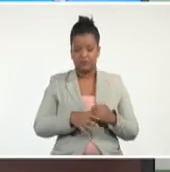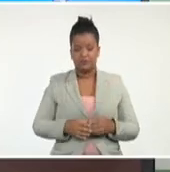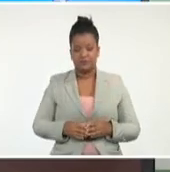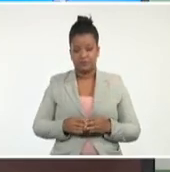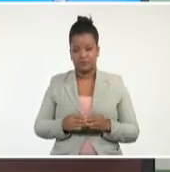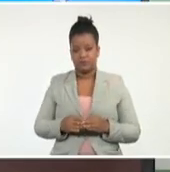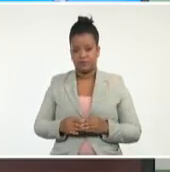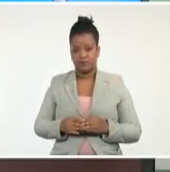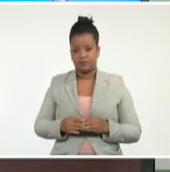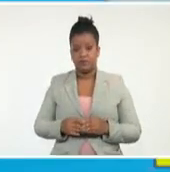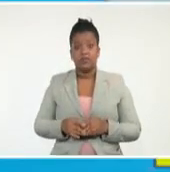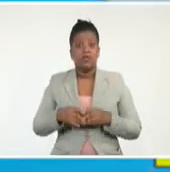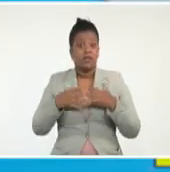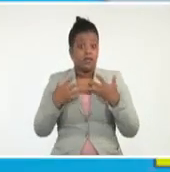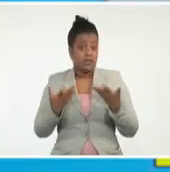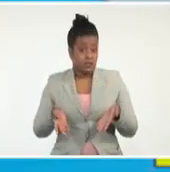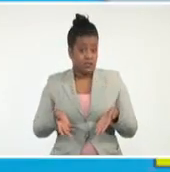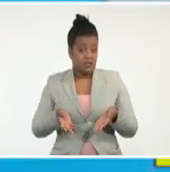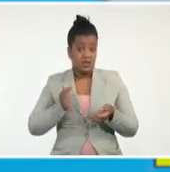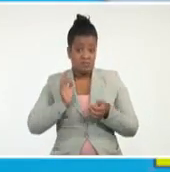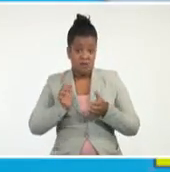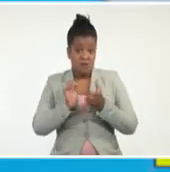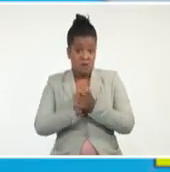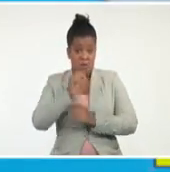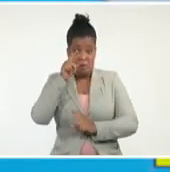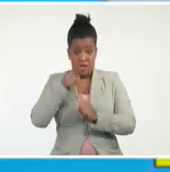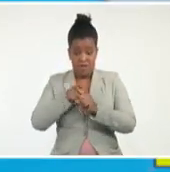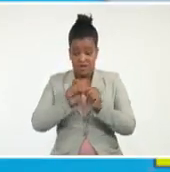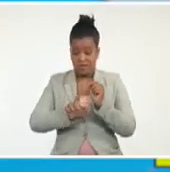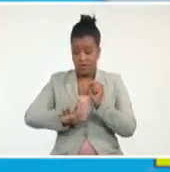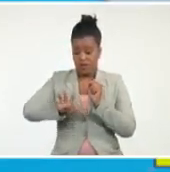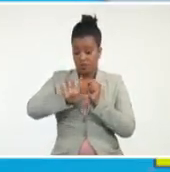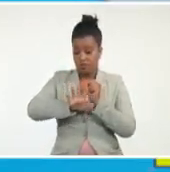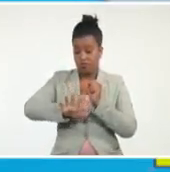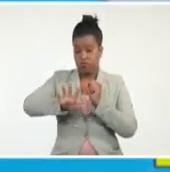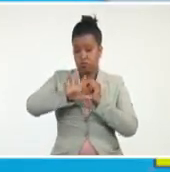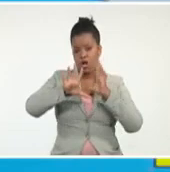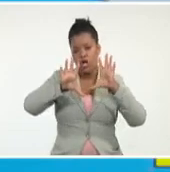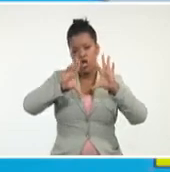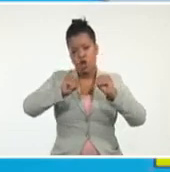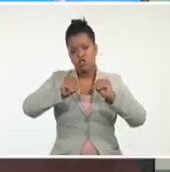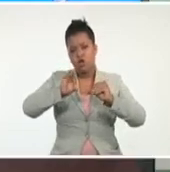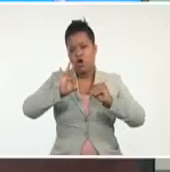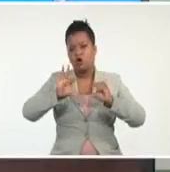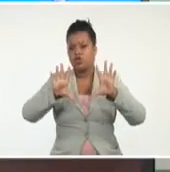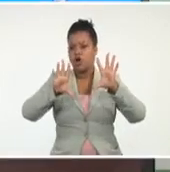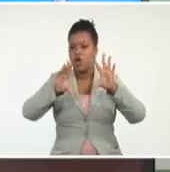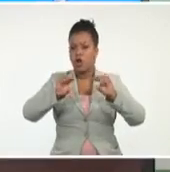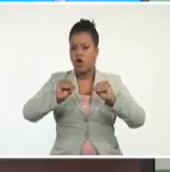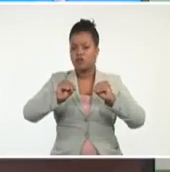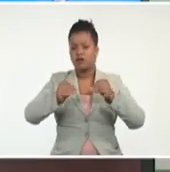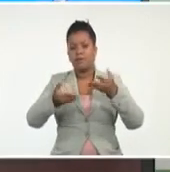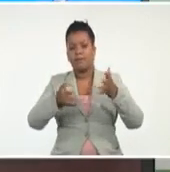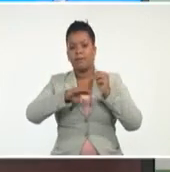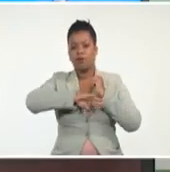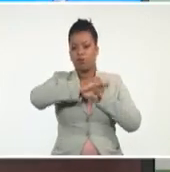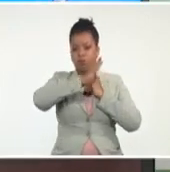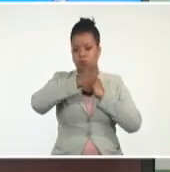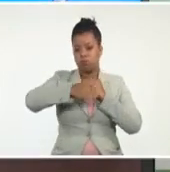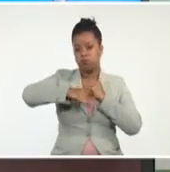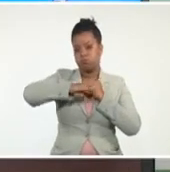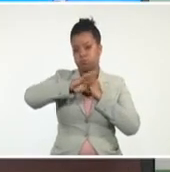Entonces, con esta trayectoria, ya a la noche, a las 8, estará en la costa norte del occidente del país,